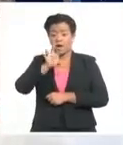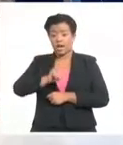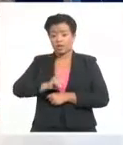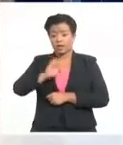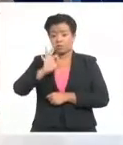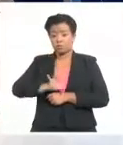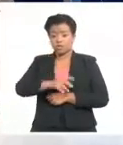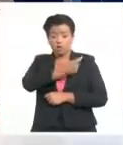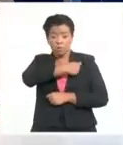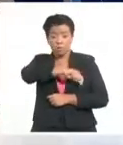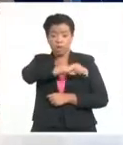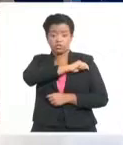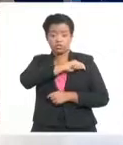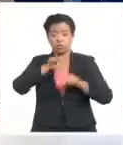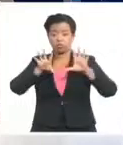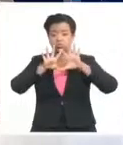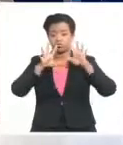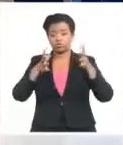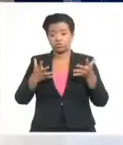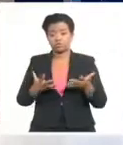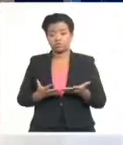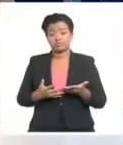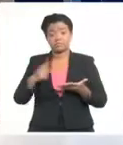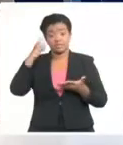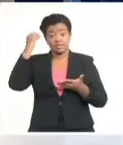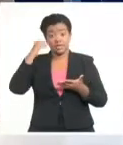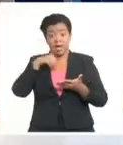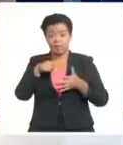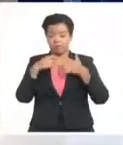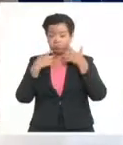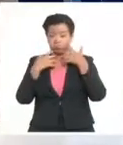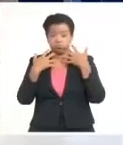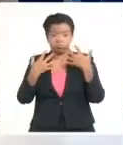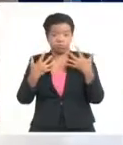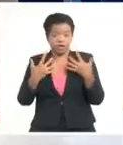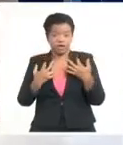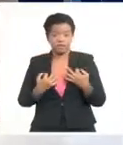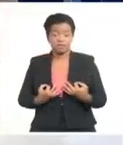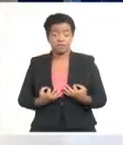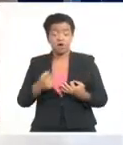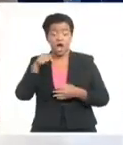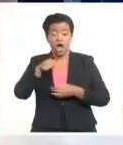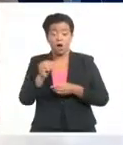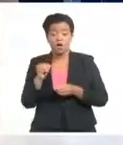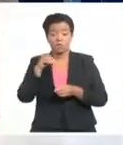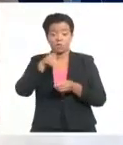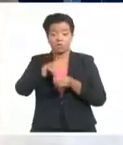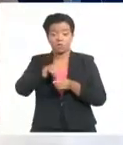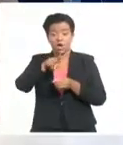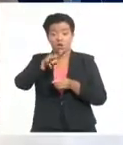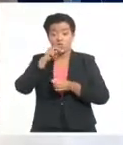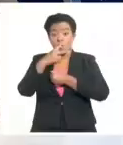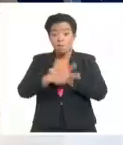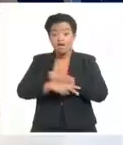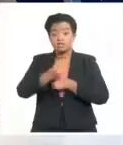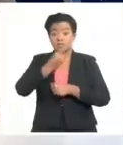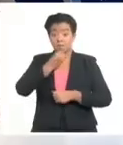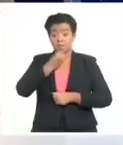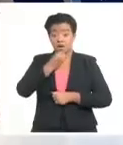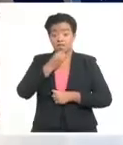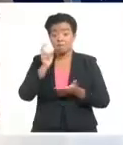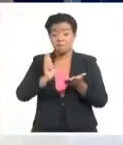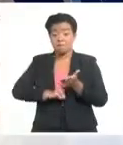del planeta, no es difícil imaginar el peso que obtendrá con la incorporación de estos posibles nuevos miembros.